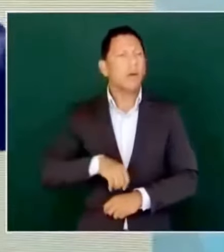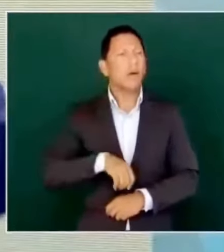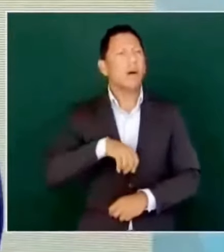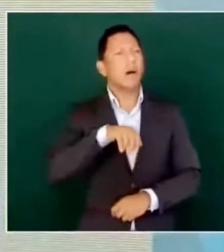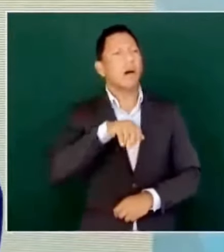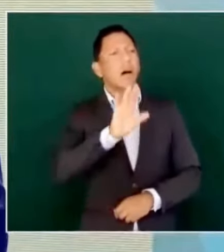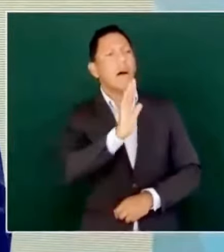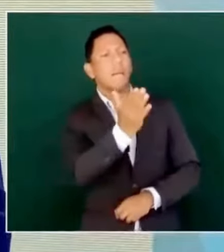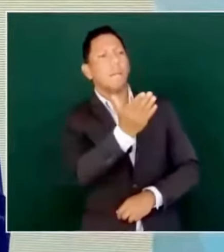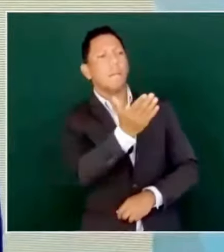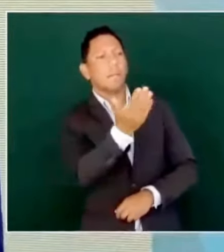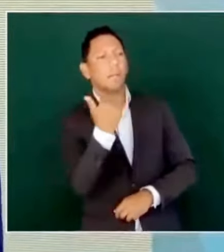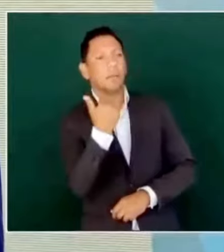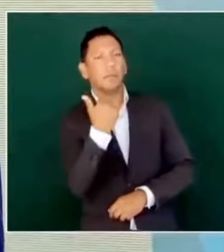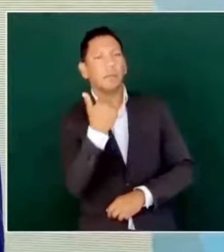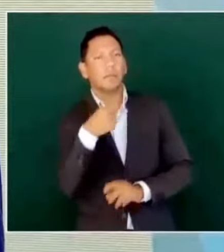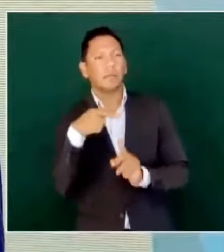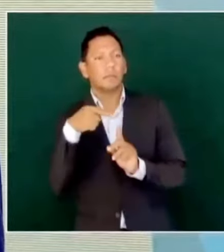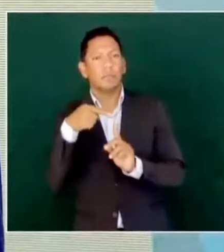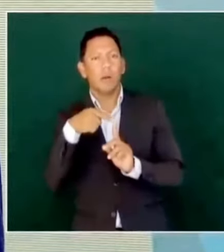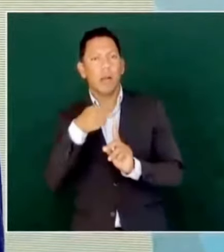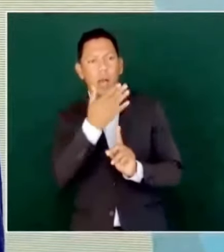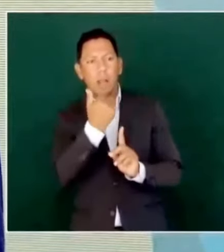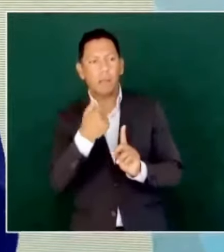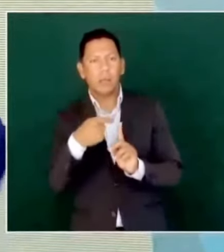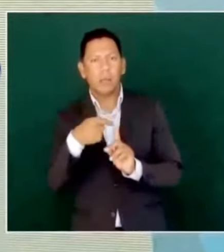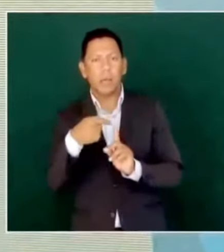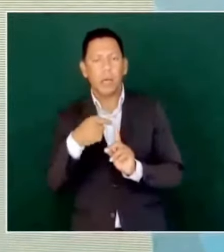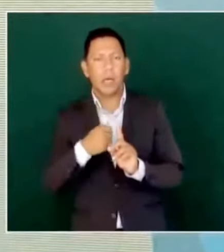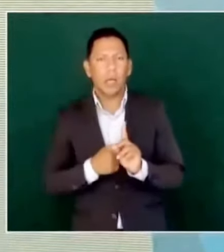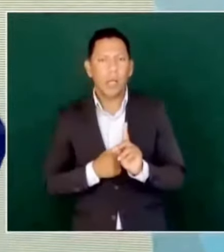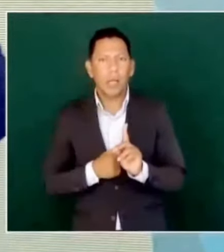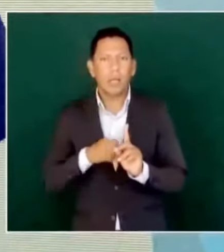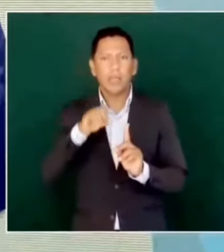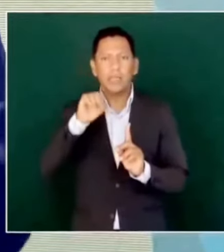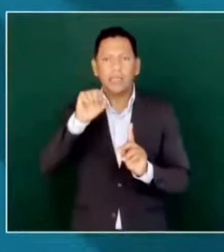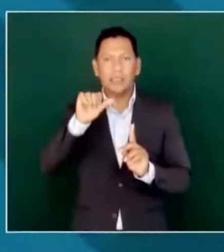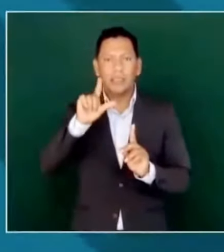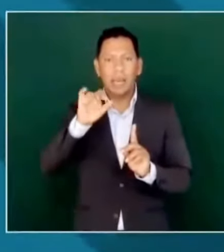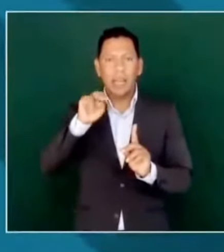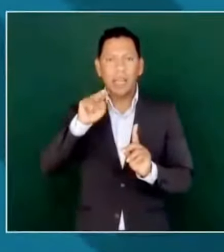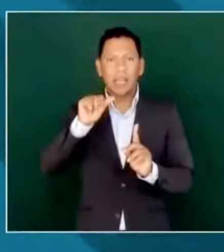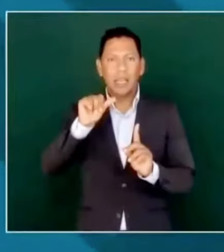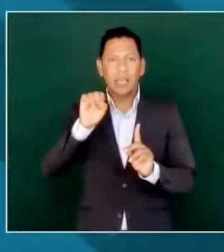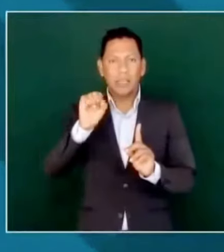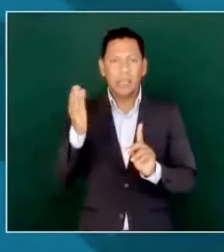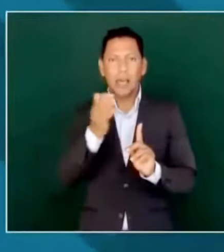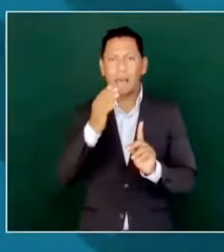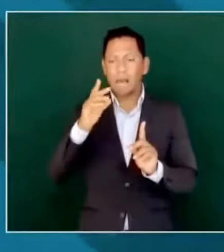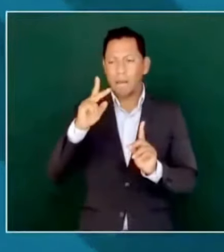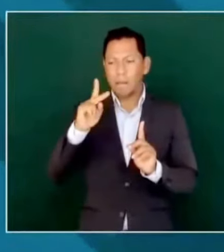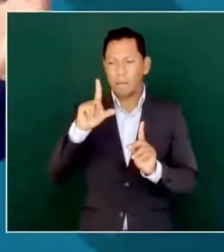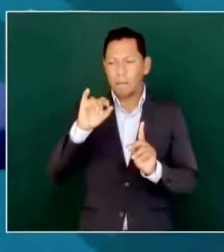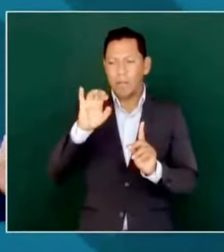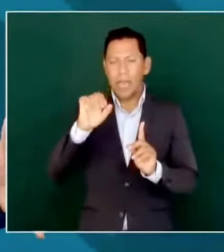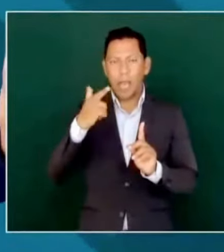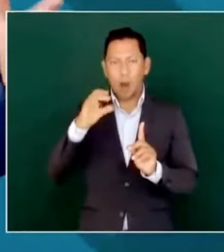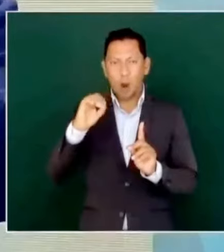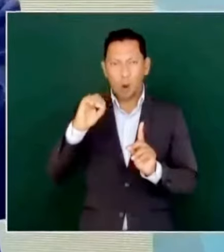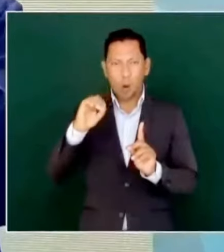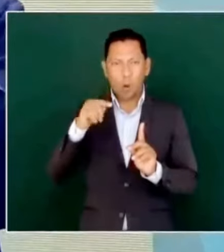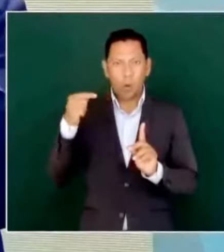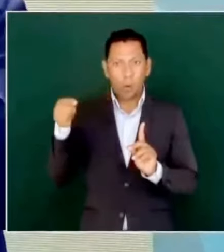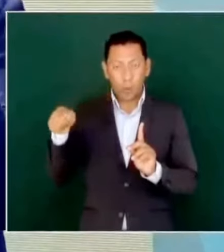a Salinas Pliego y lo tuvo